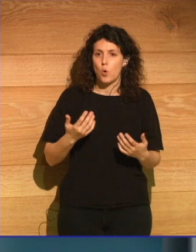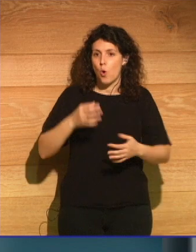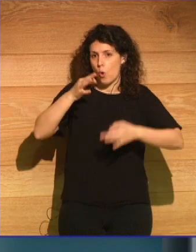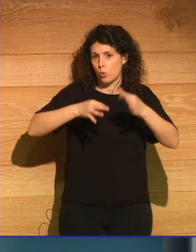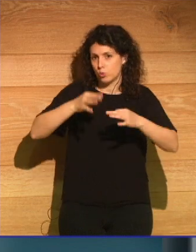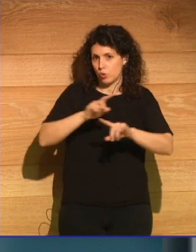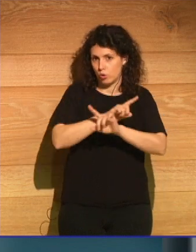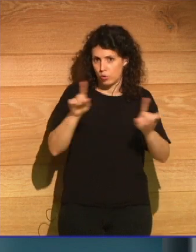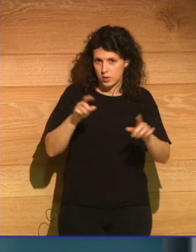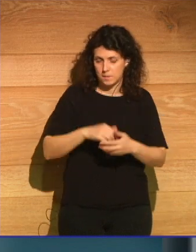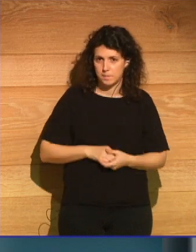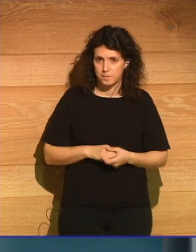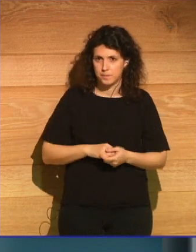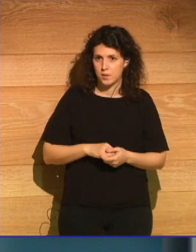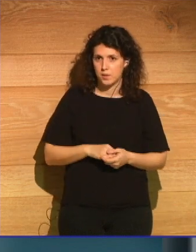terrible